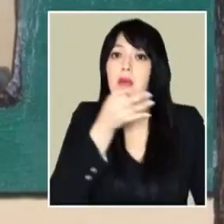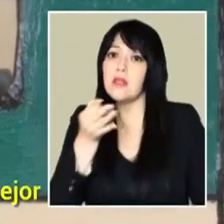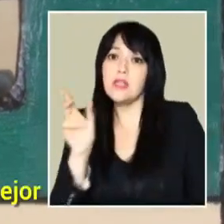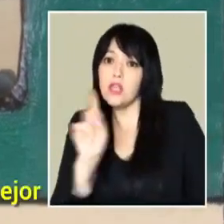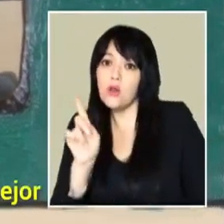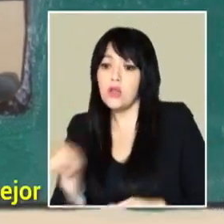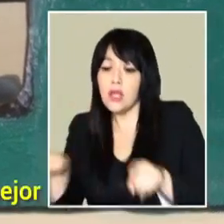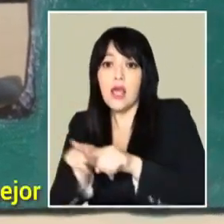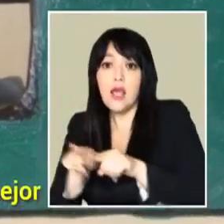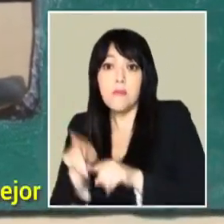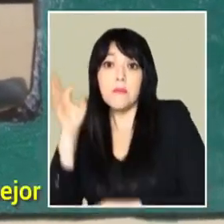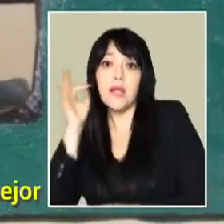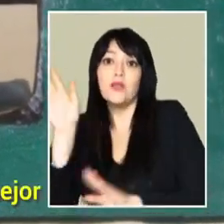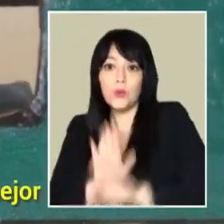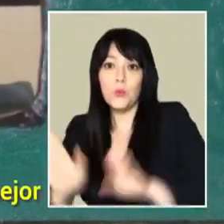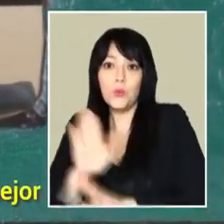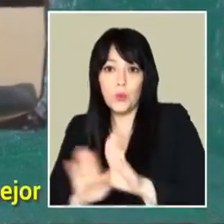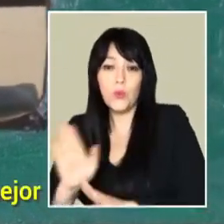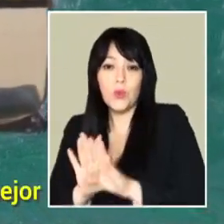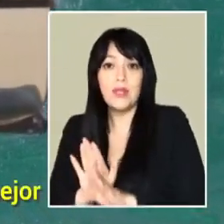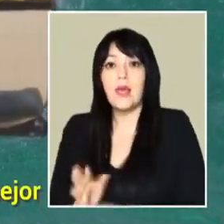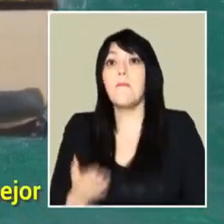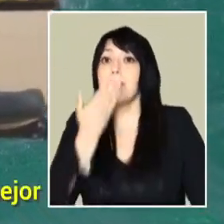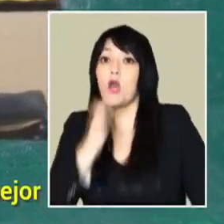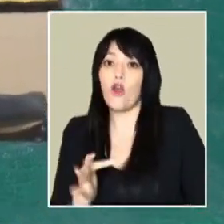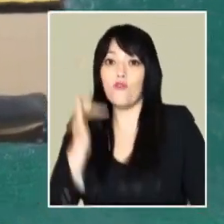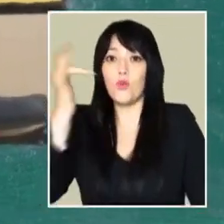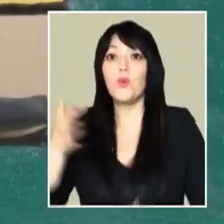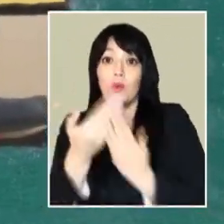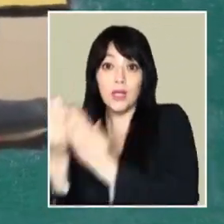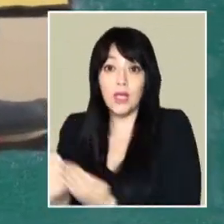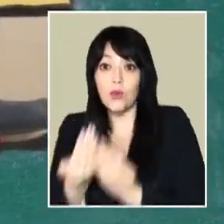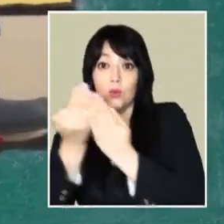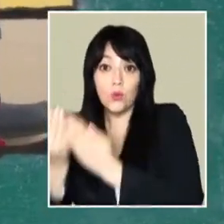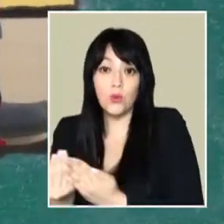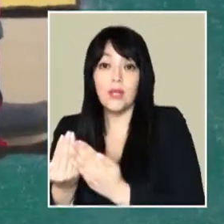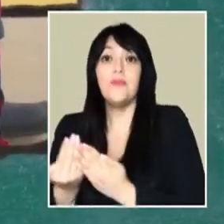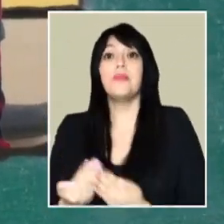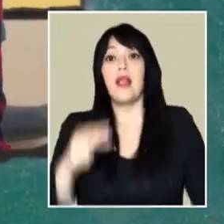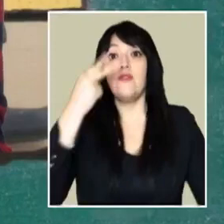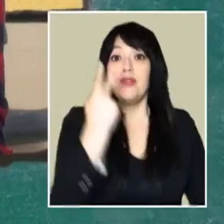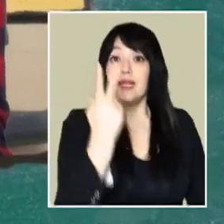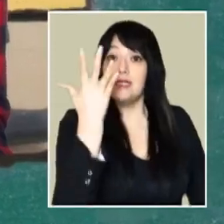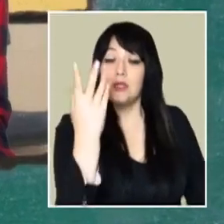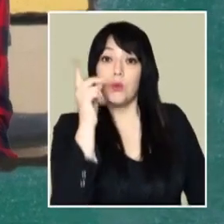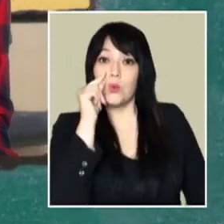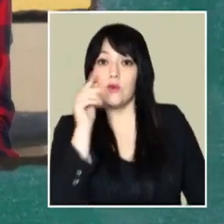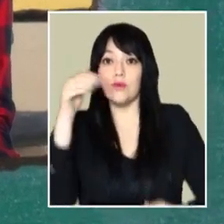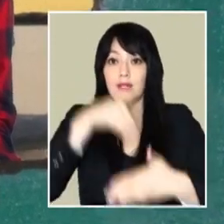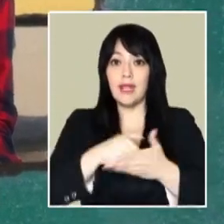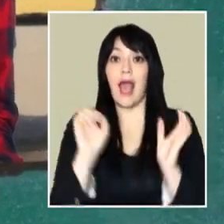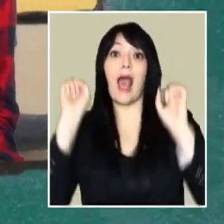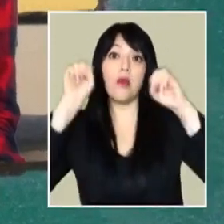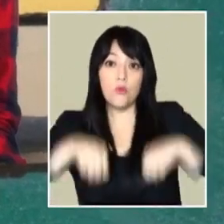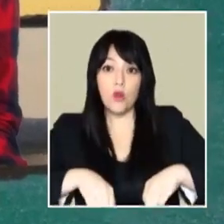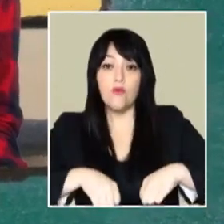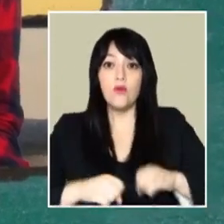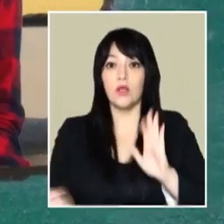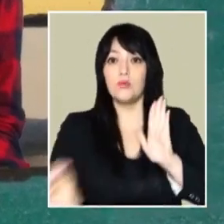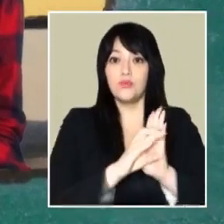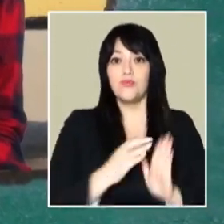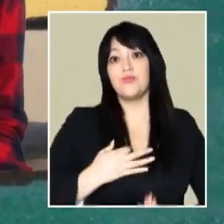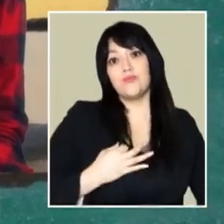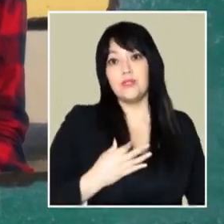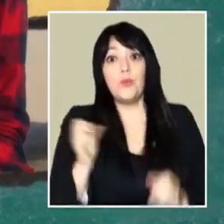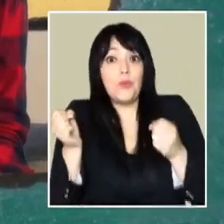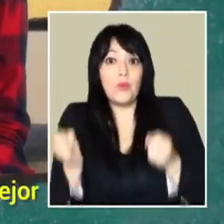mi hermana chica y que estudiemos para que tenga un futuro mejor. Yo la apaño en todas. Y si pudiera el 25 de octubre votaría Apruebo y